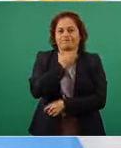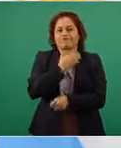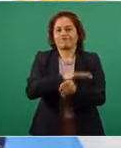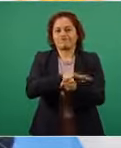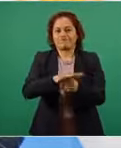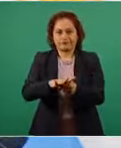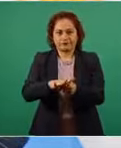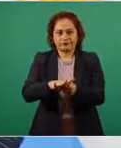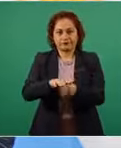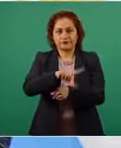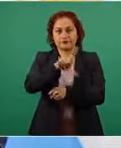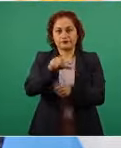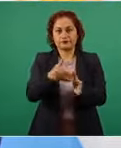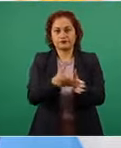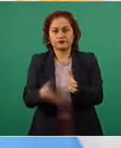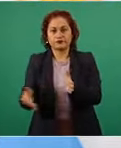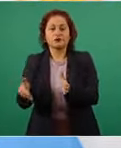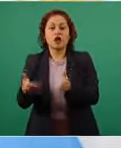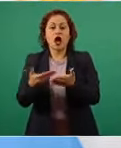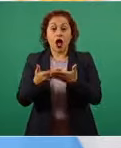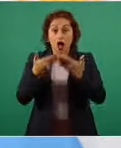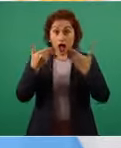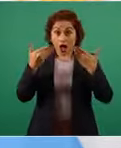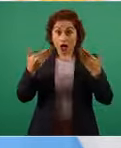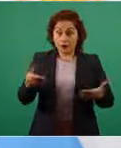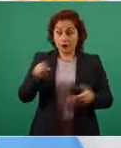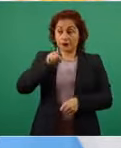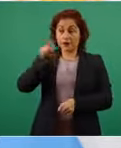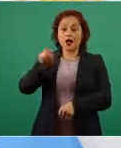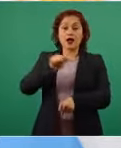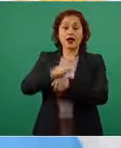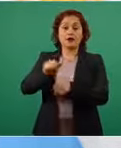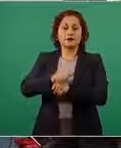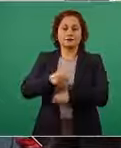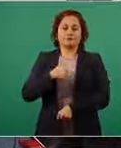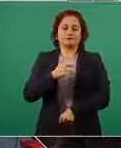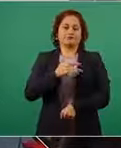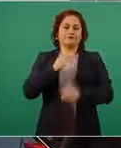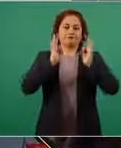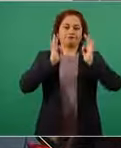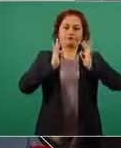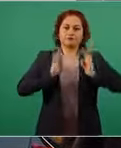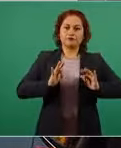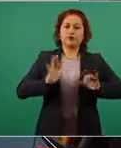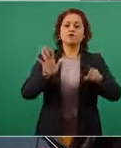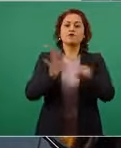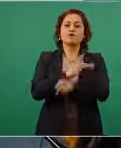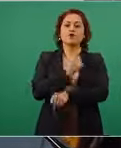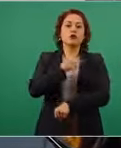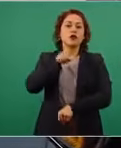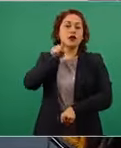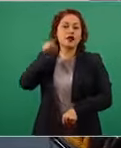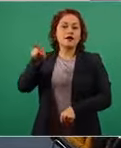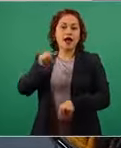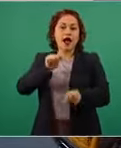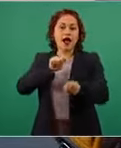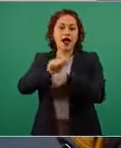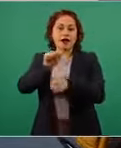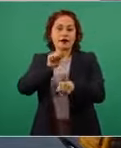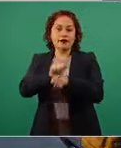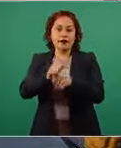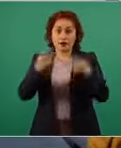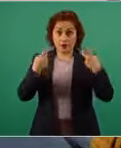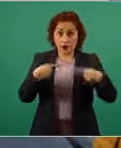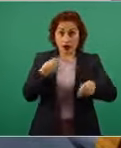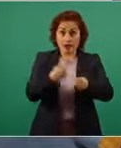un año después la tranquilidad que tengo es que en la Argentina no hubo un solo argentino que fue a un hospital y le dijeron no hay lugar para